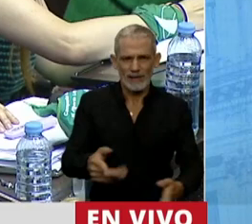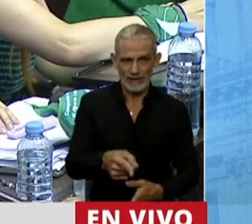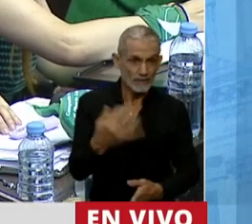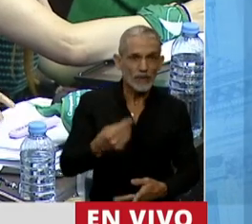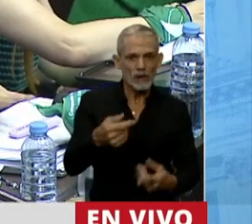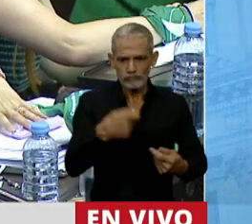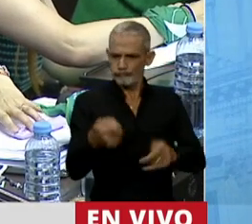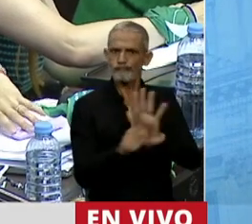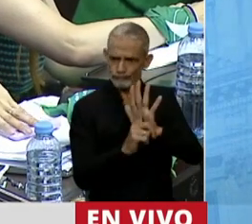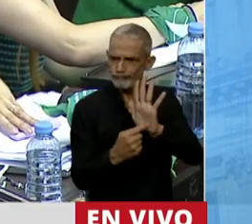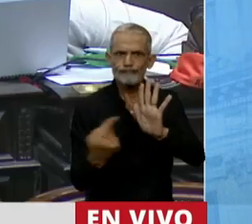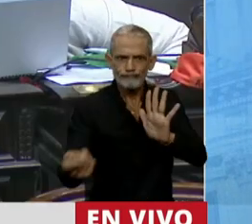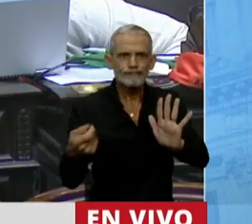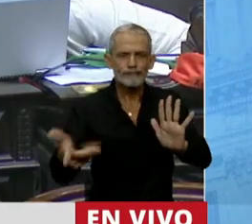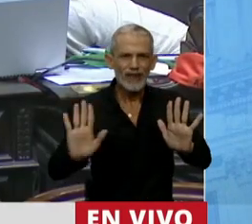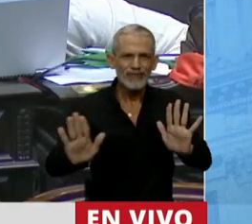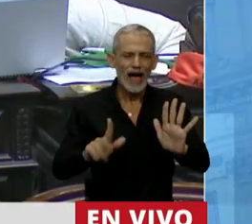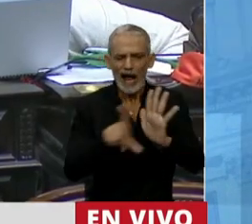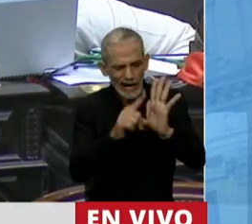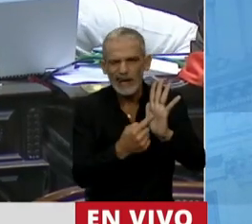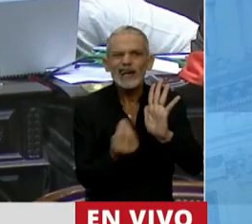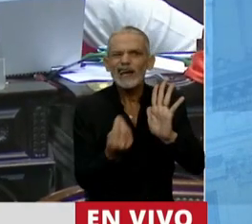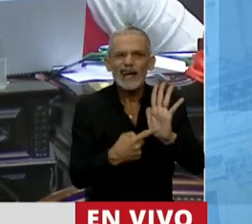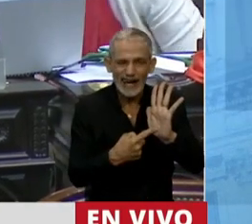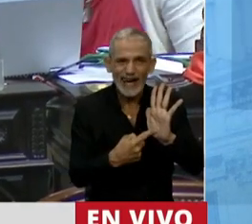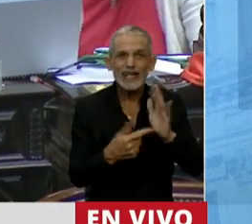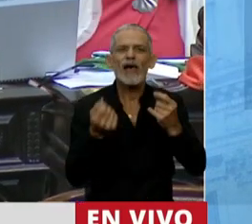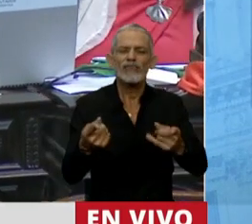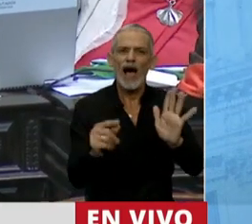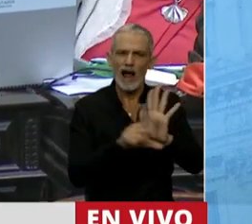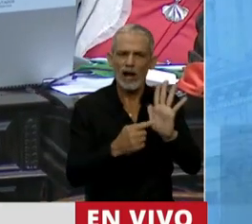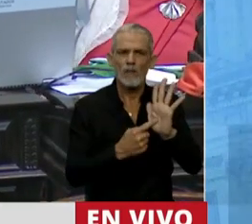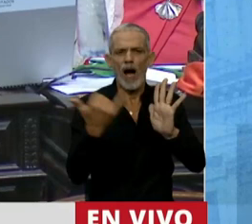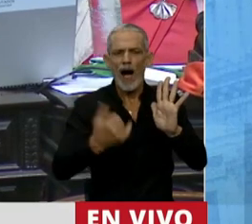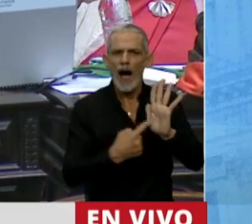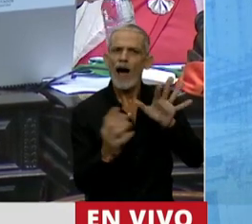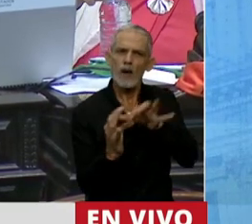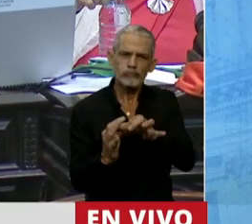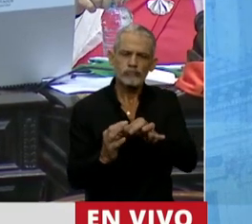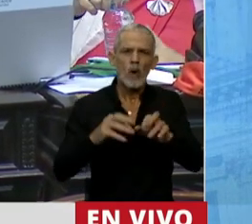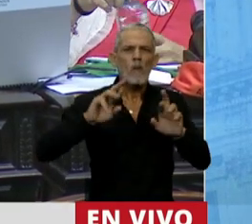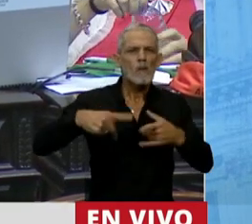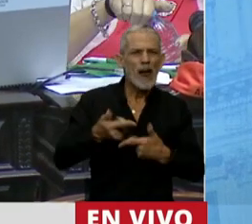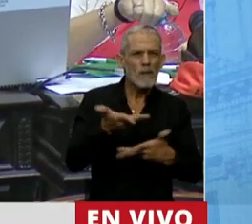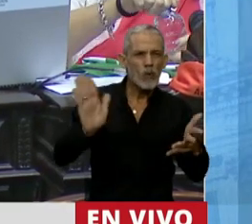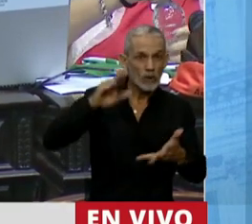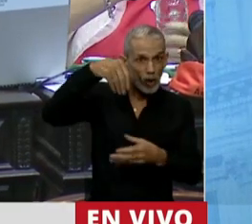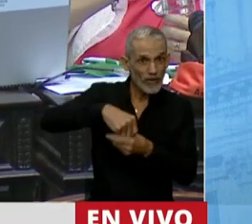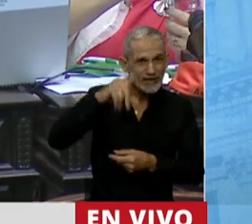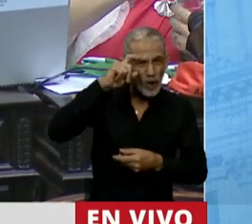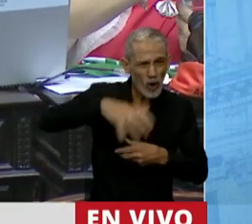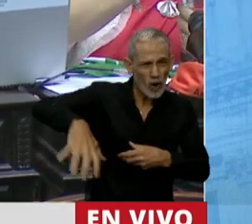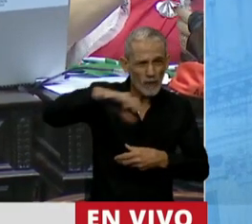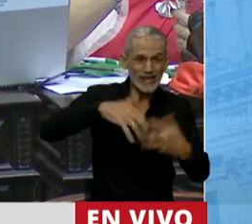legalizar, para legalizar, que quiere decir específicamente poder contar con una política pública dentro del sistema sanitario